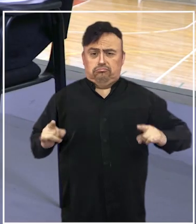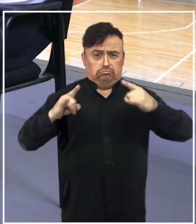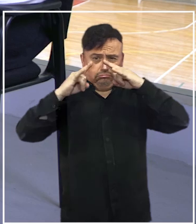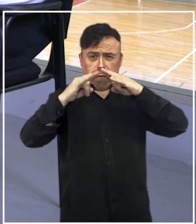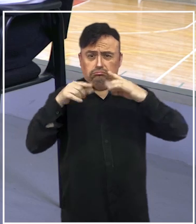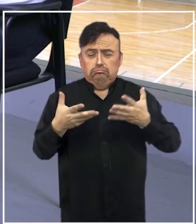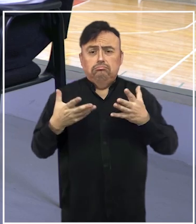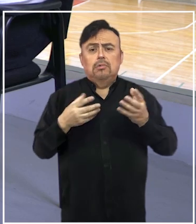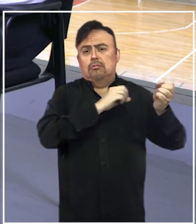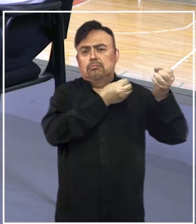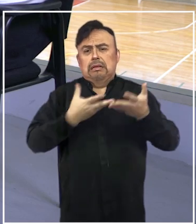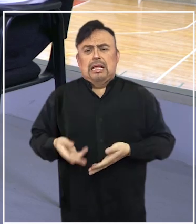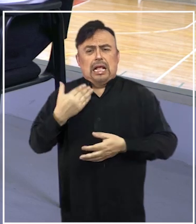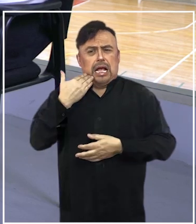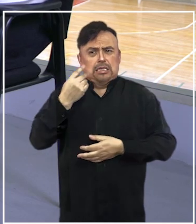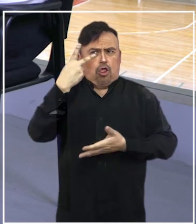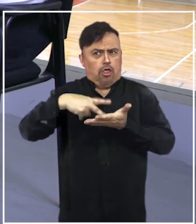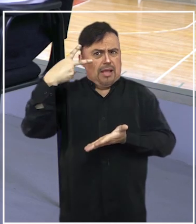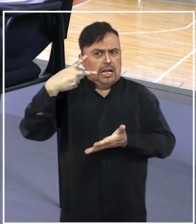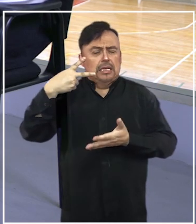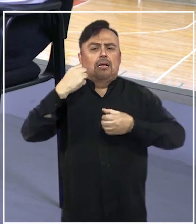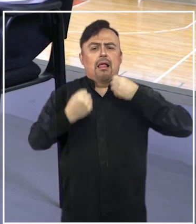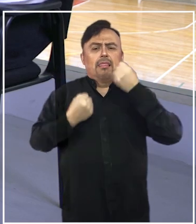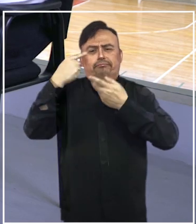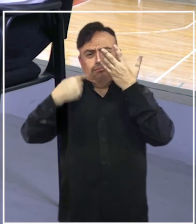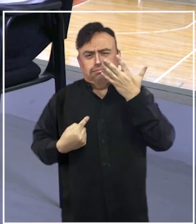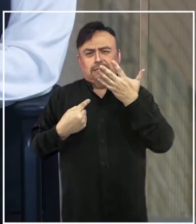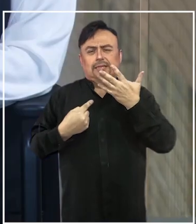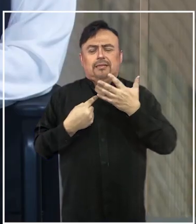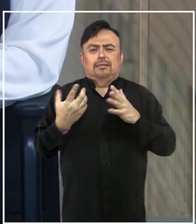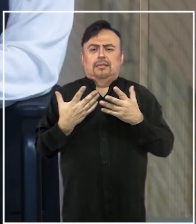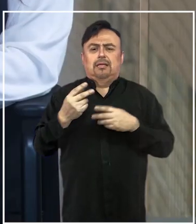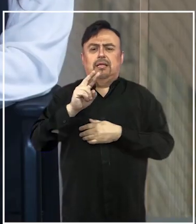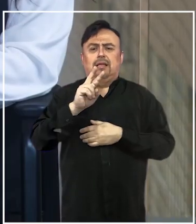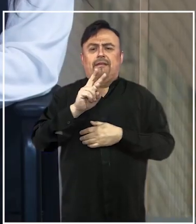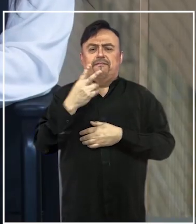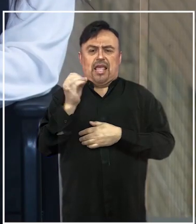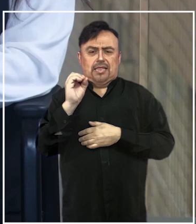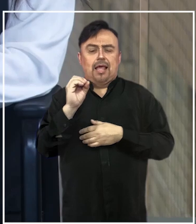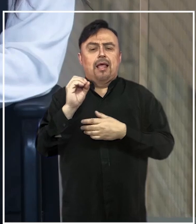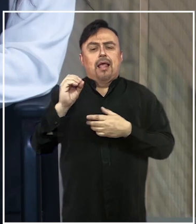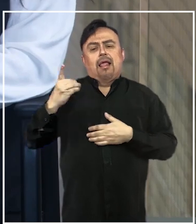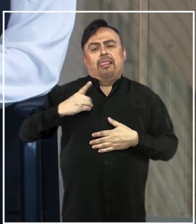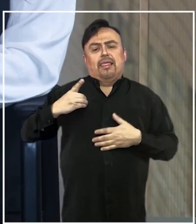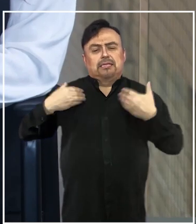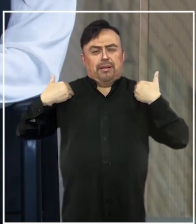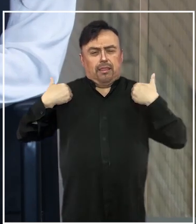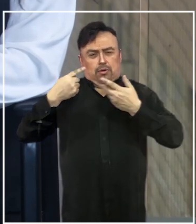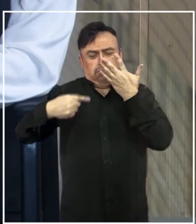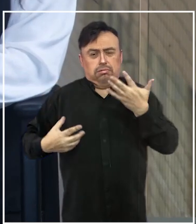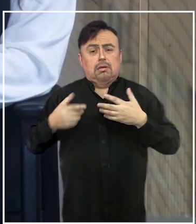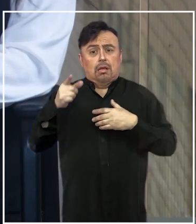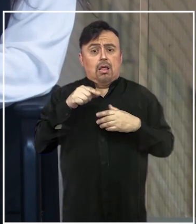que permitió recibir a los casi 2.000 atletas que compitieron en casi 20 disciplinas. ¿Considera que esta infraestructura